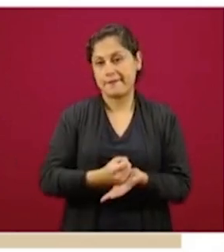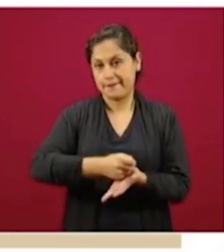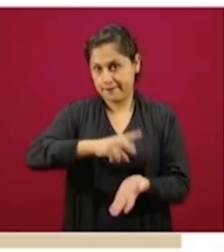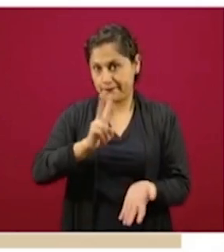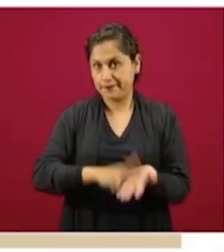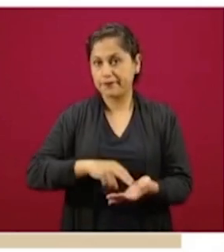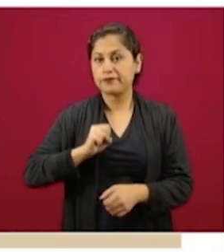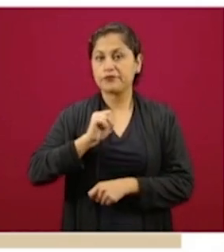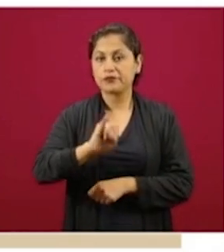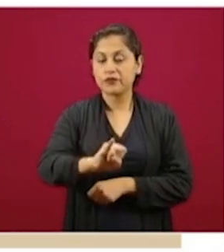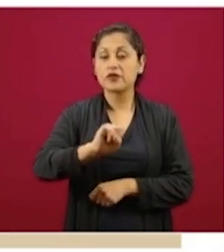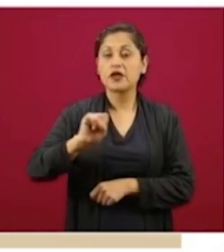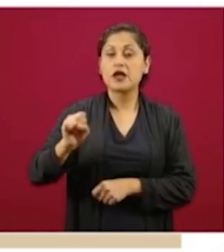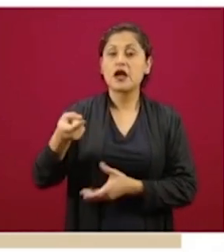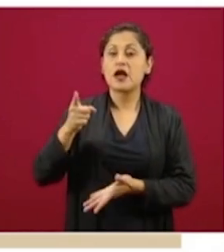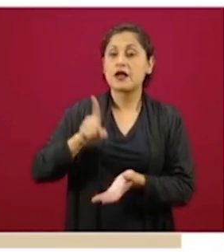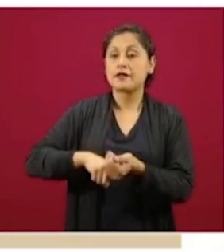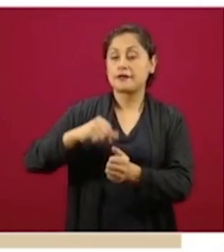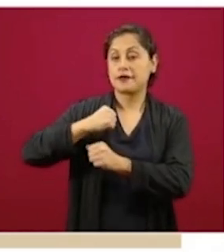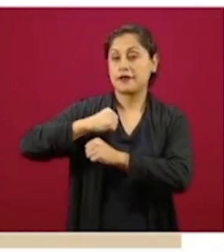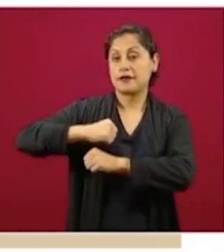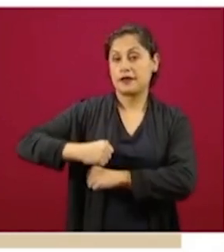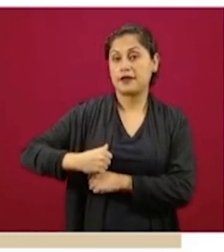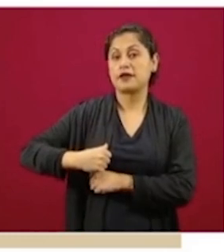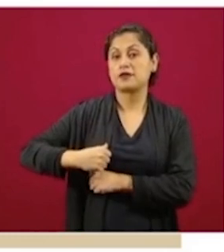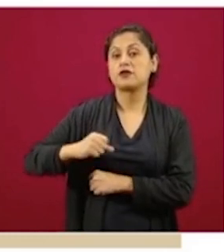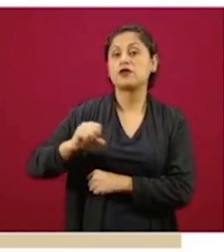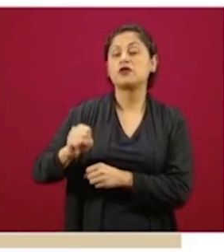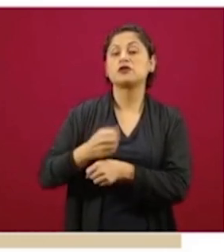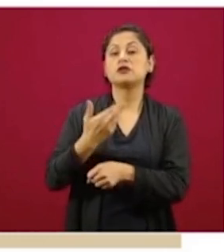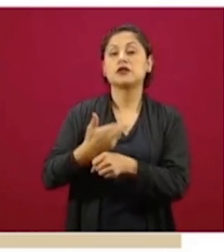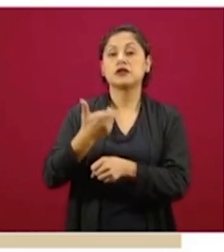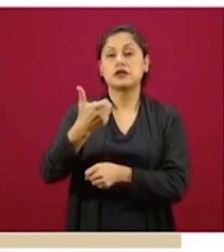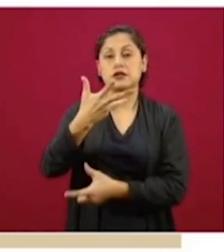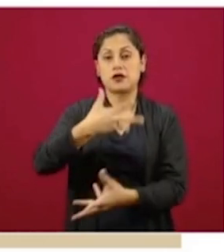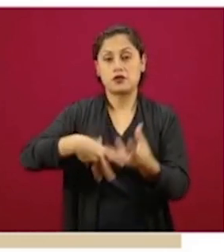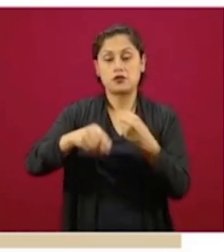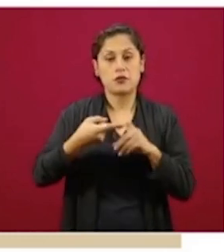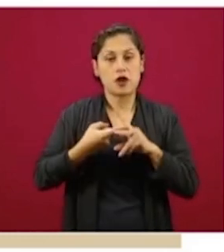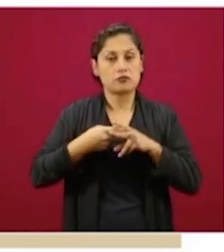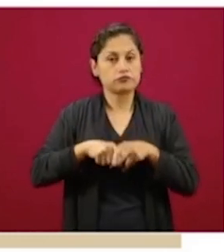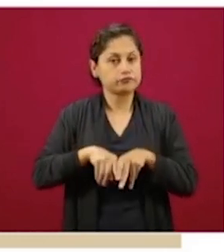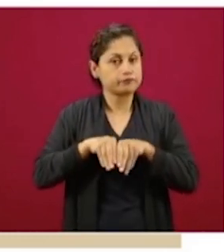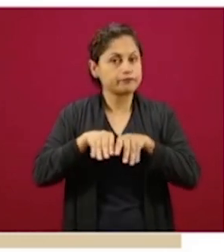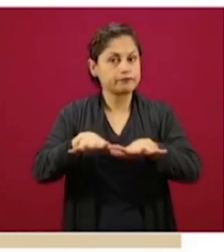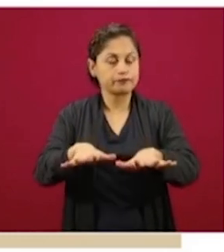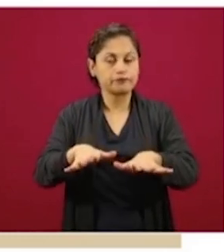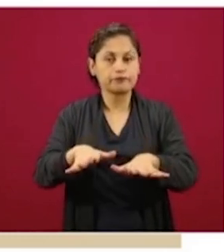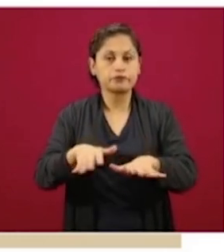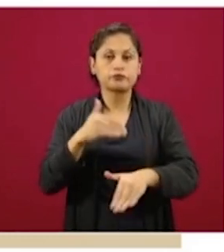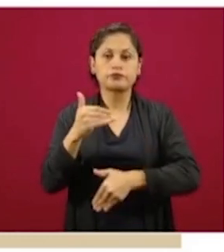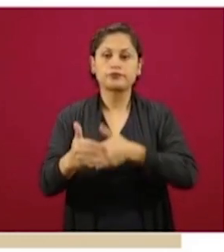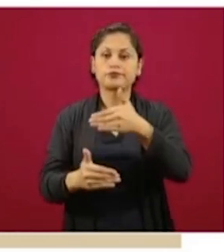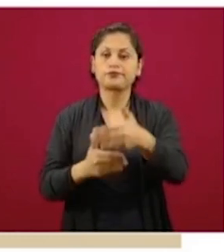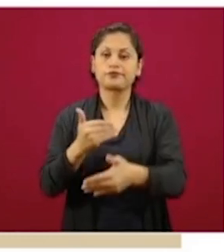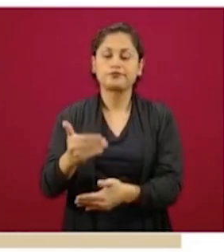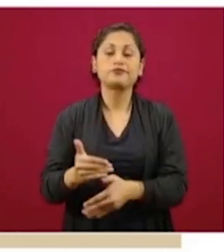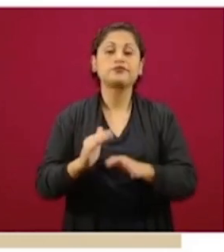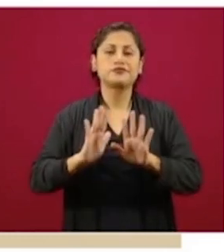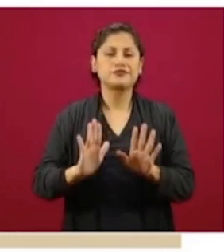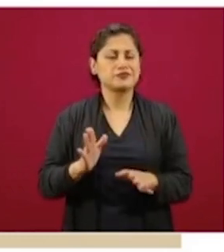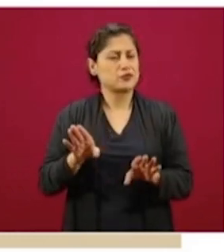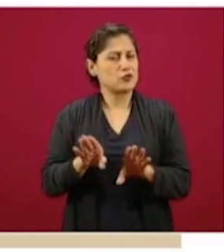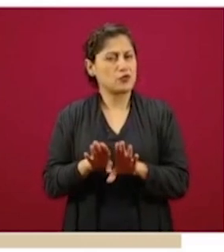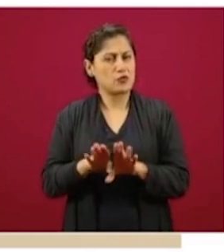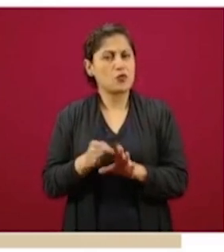que la Secretaría de Economía lo echa a andar. Y el modelo es prácticamente hacer o